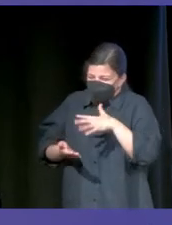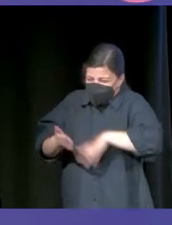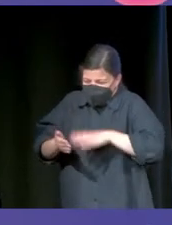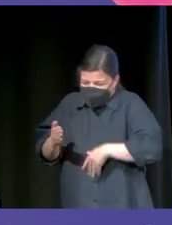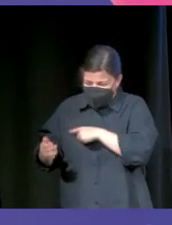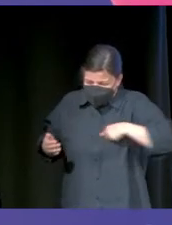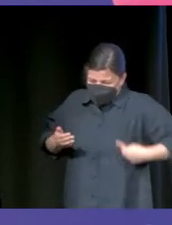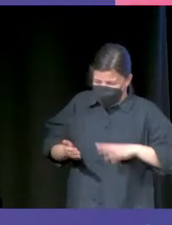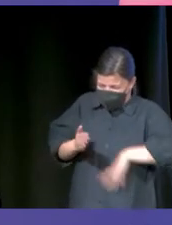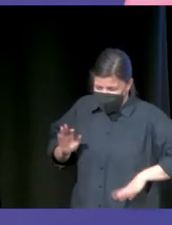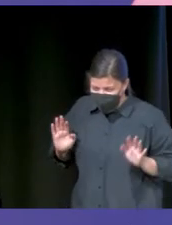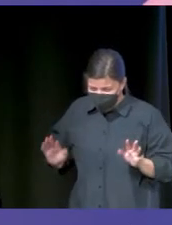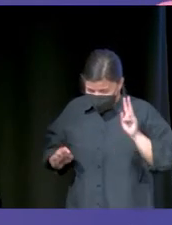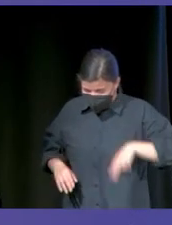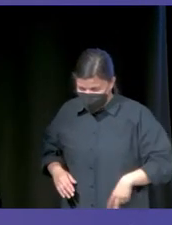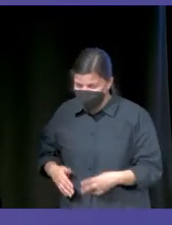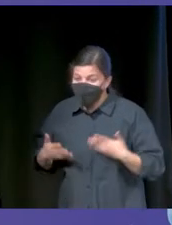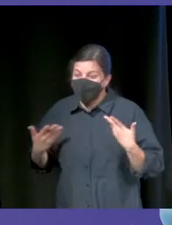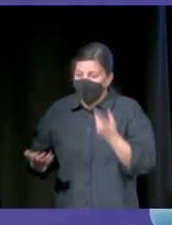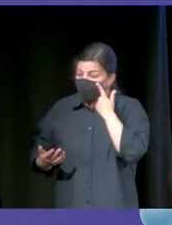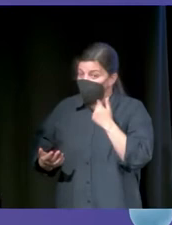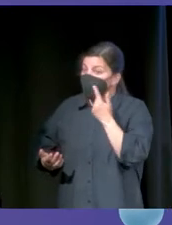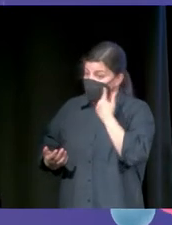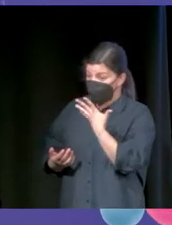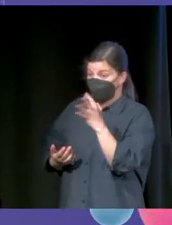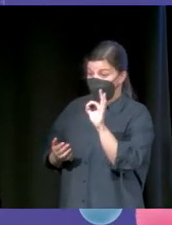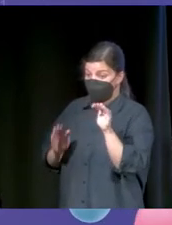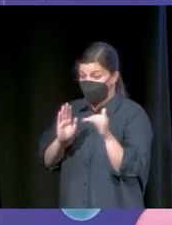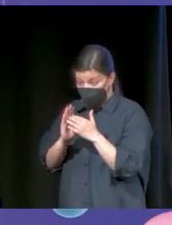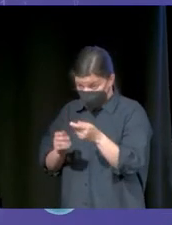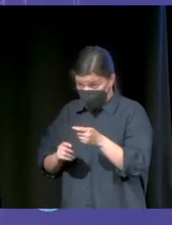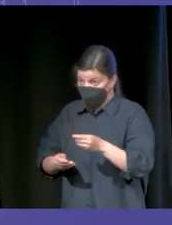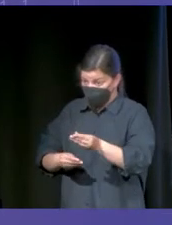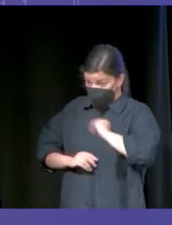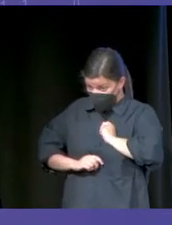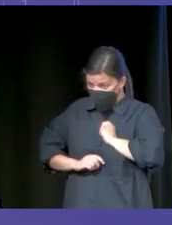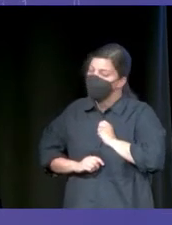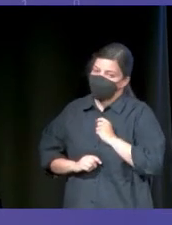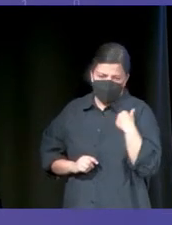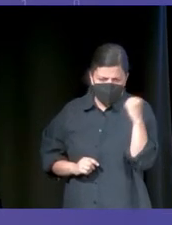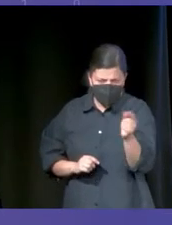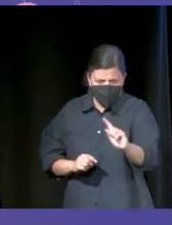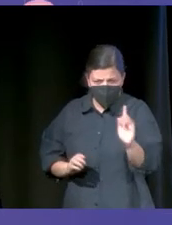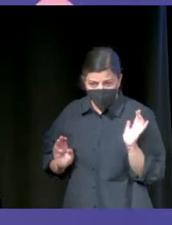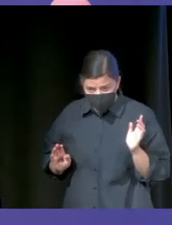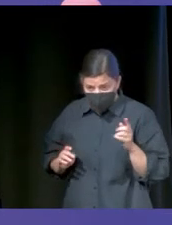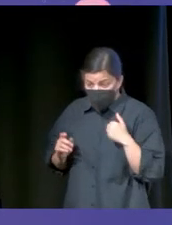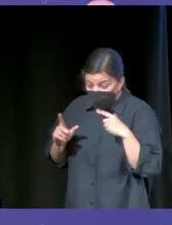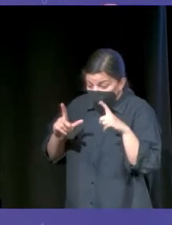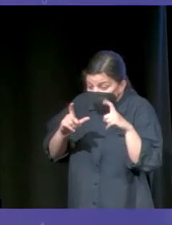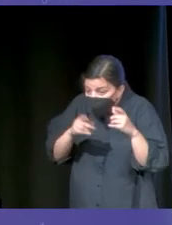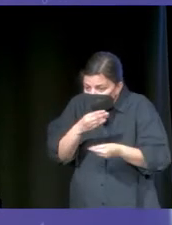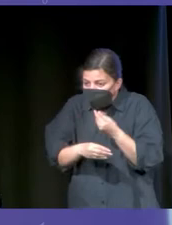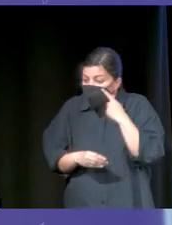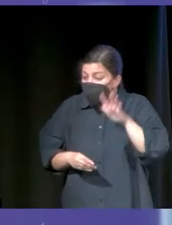un chino catalán. Y le dijo, a ver, tú me das 50 mil más y no te mato. Hacemos unas fotos como que